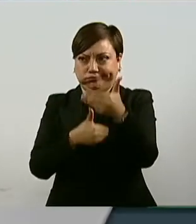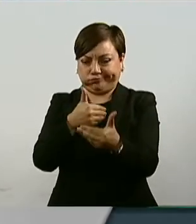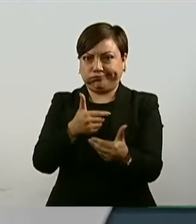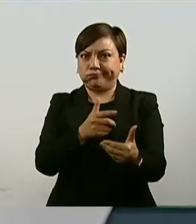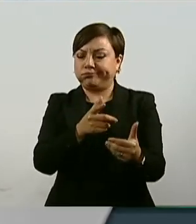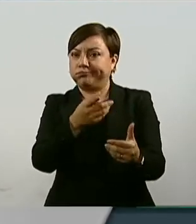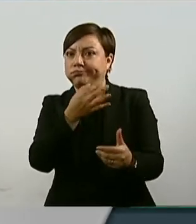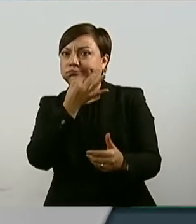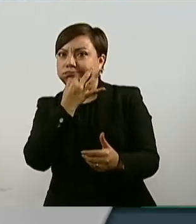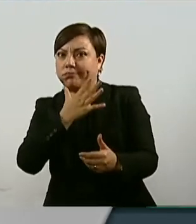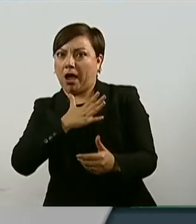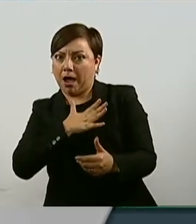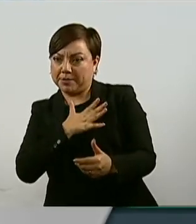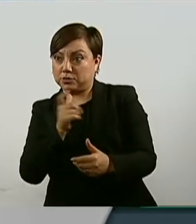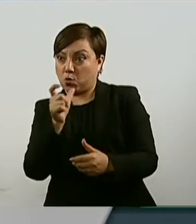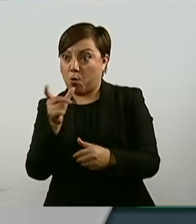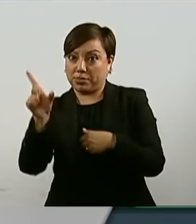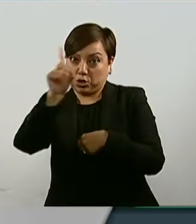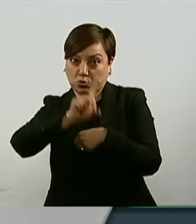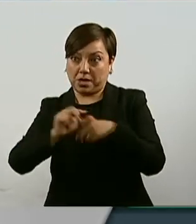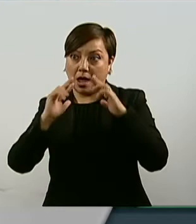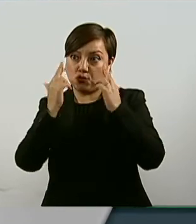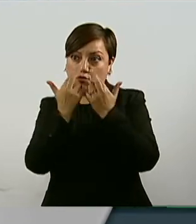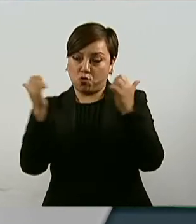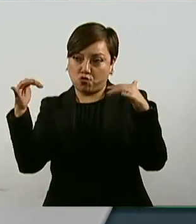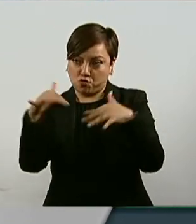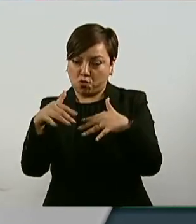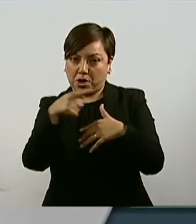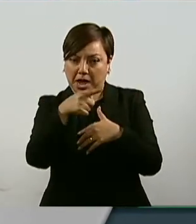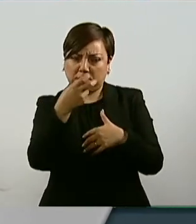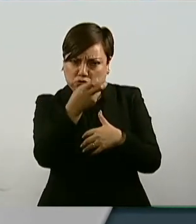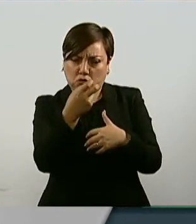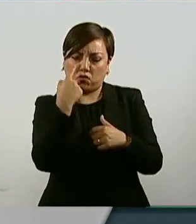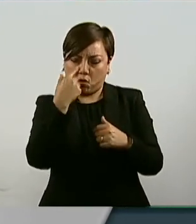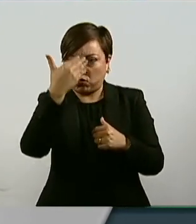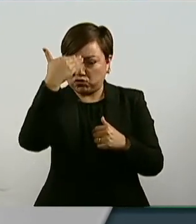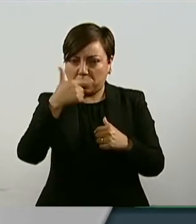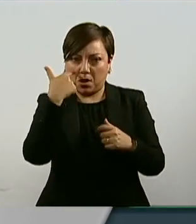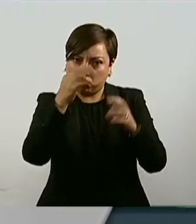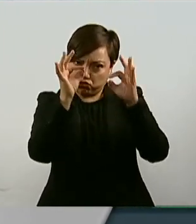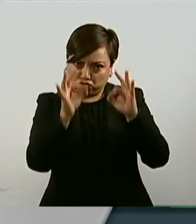iniciativa y estoy seguro que su actuar será pulcro y apegado a derecho.